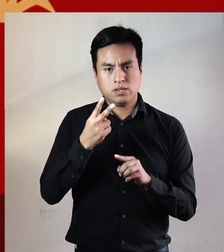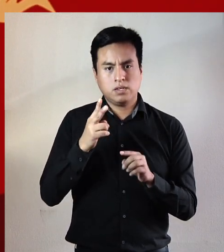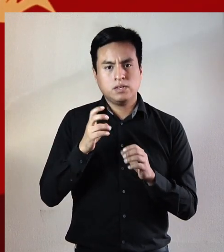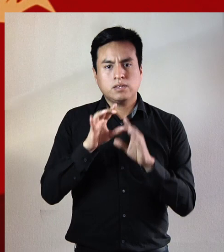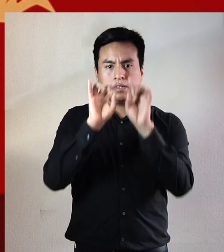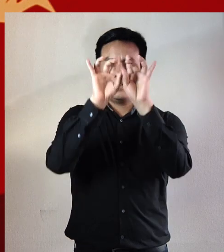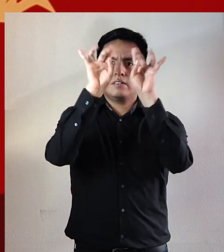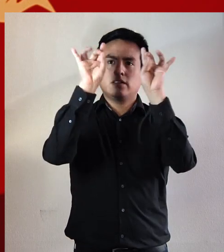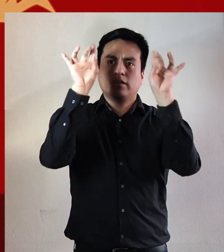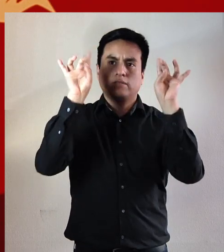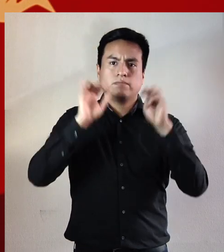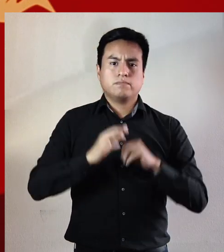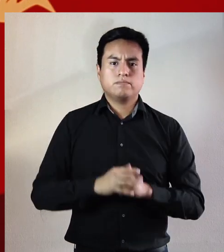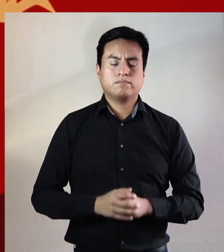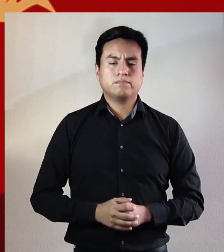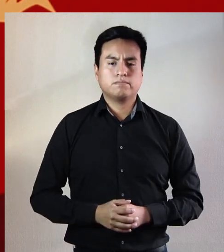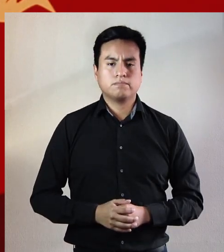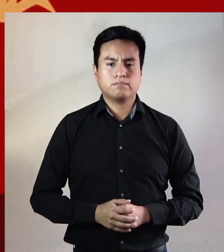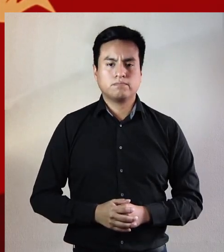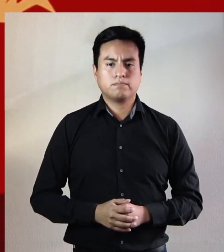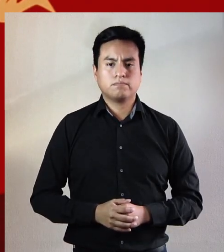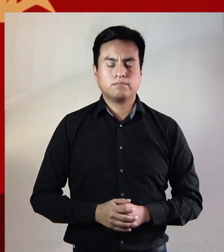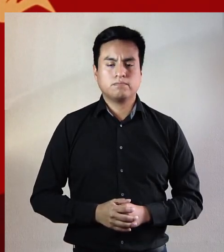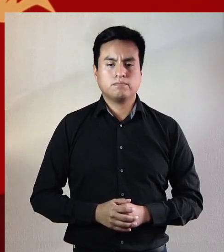nuevo las irrefutables estrellas